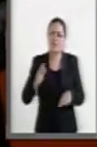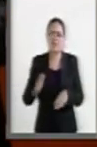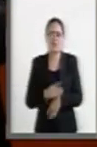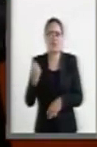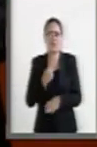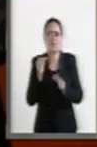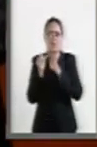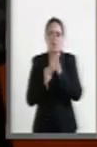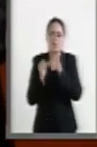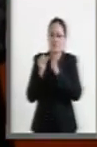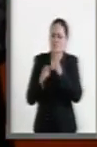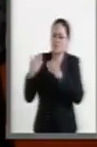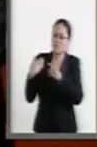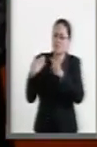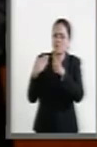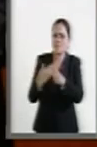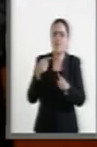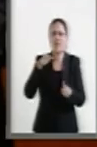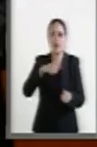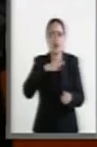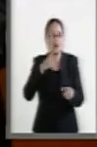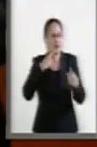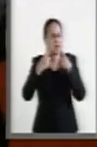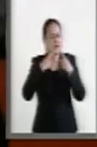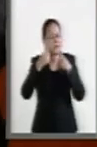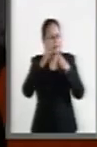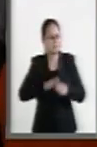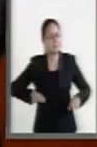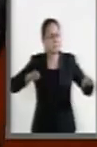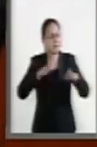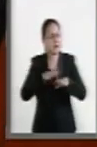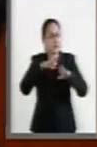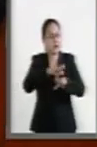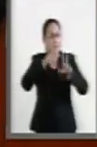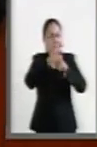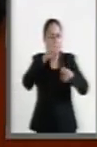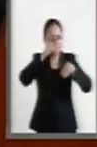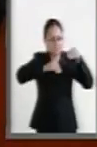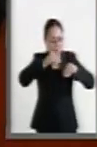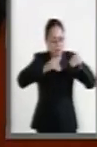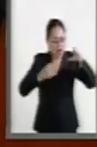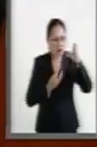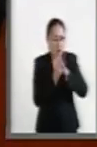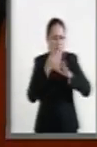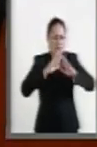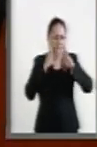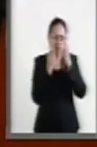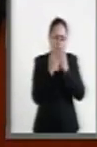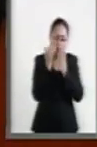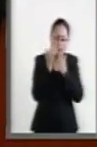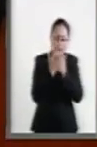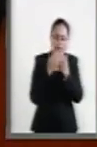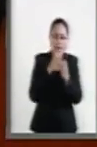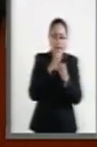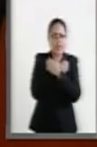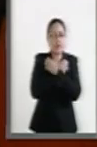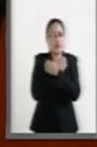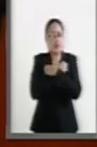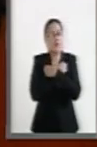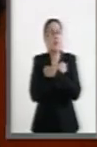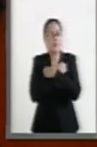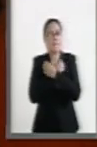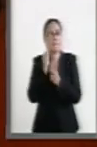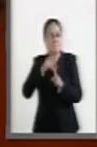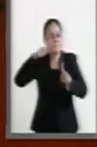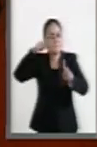meses se ha desarrollado un debate profundo en torno a la construcción del nuevo modelo educativo y los fines que